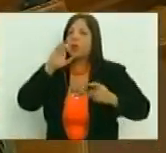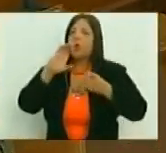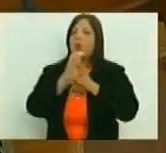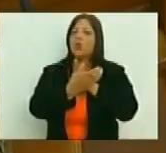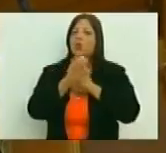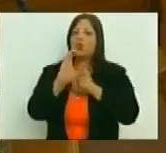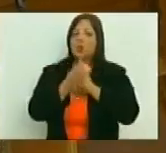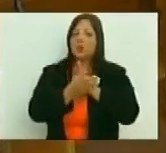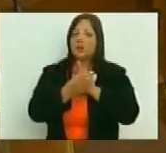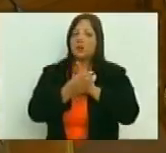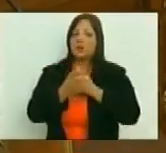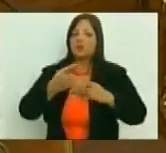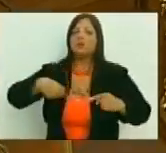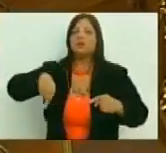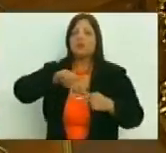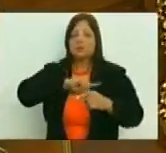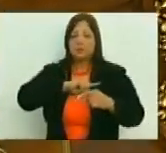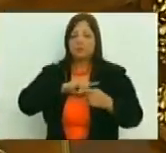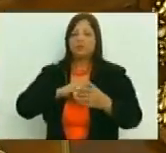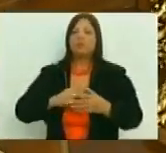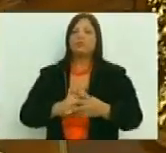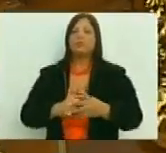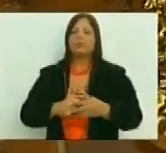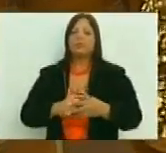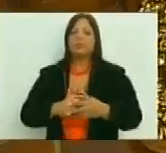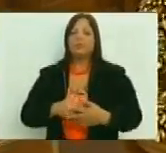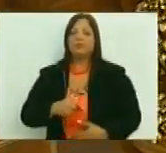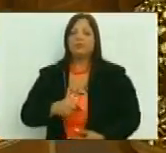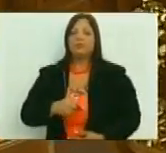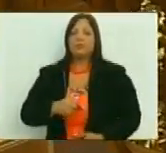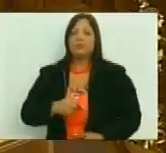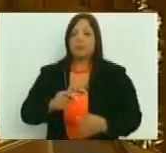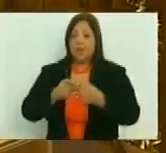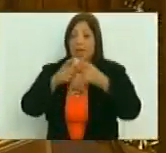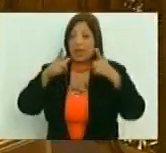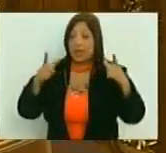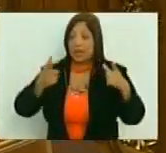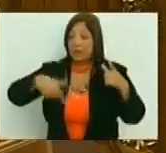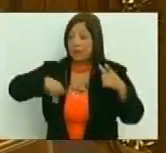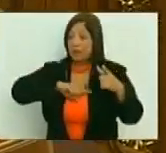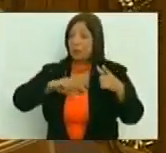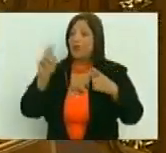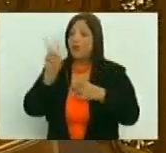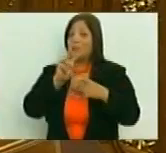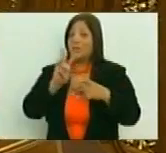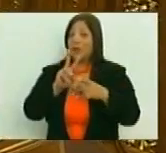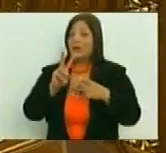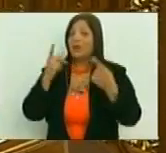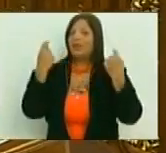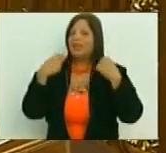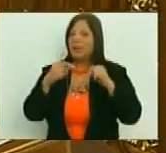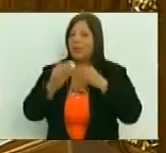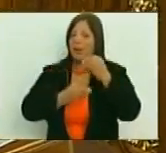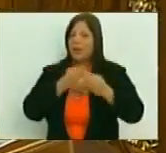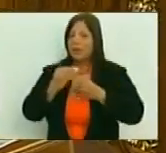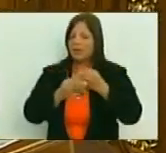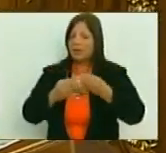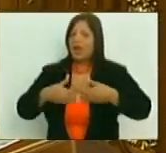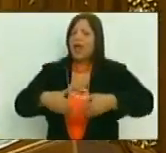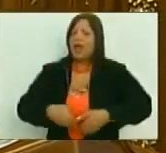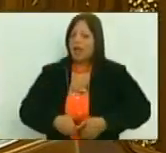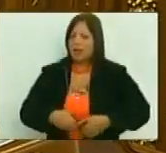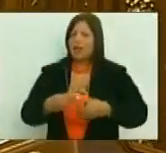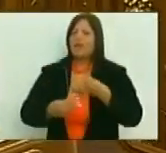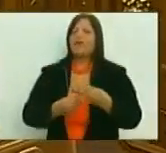hecho que nosotros en sentido general los venezolanos tenemos que hacer de no dado esfuerzo